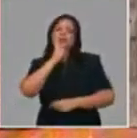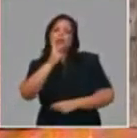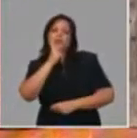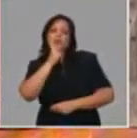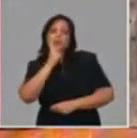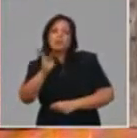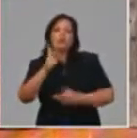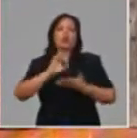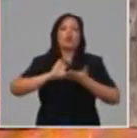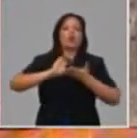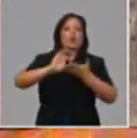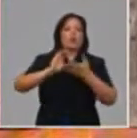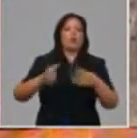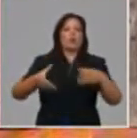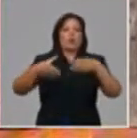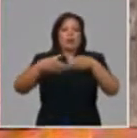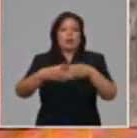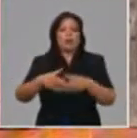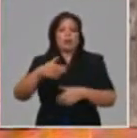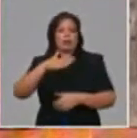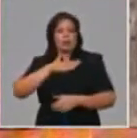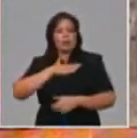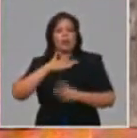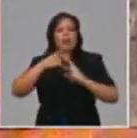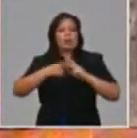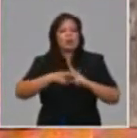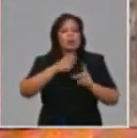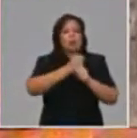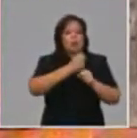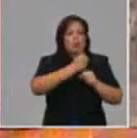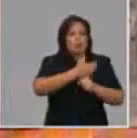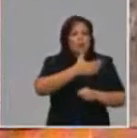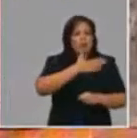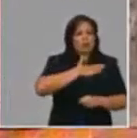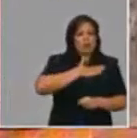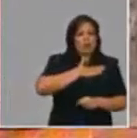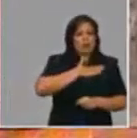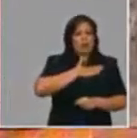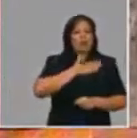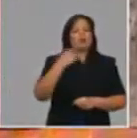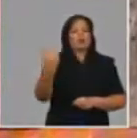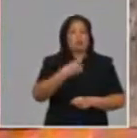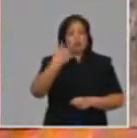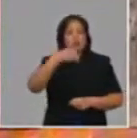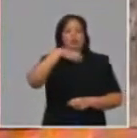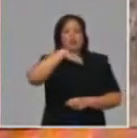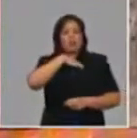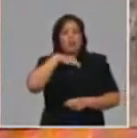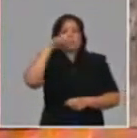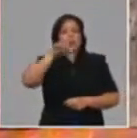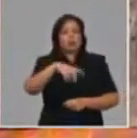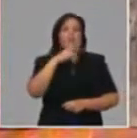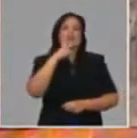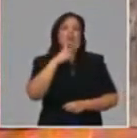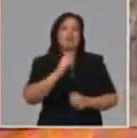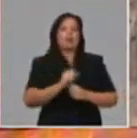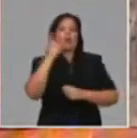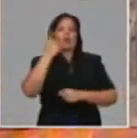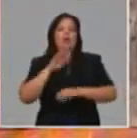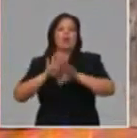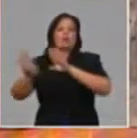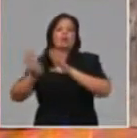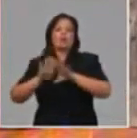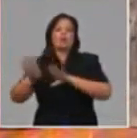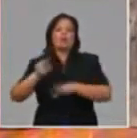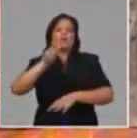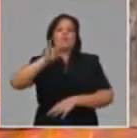sector y los trabajadores por cuenta propia arrendados, nosotros habilitamos este servicio. Tenemos una tienda en Viñales, tenemos